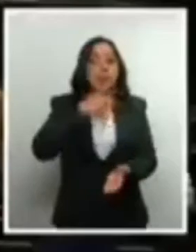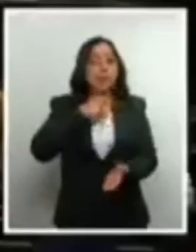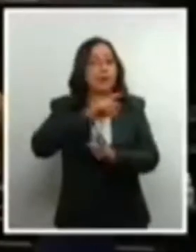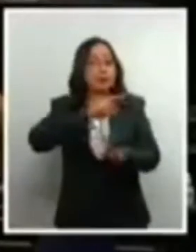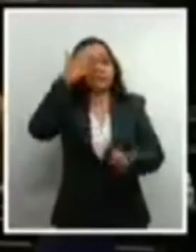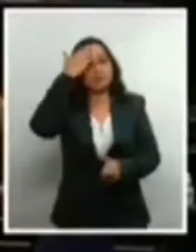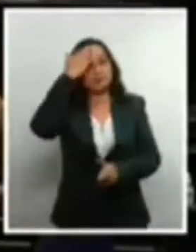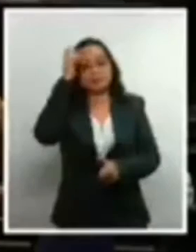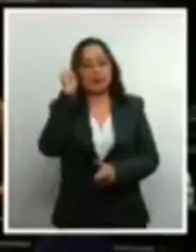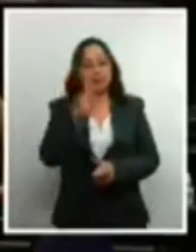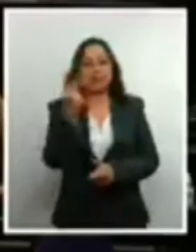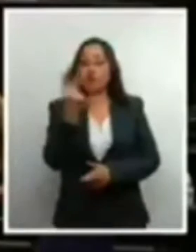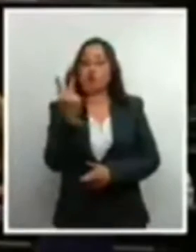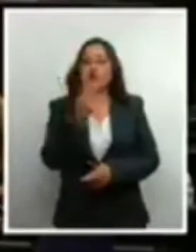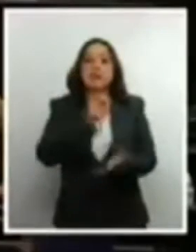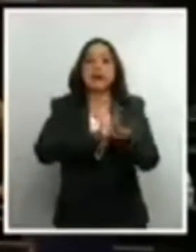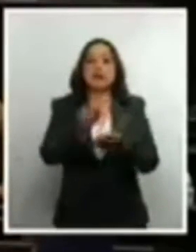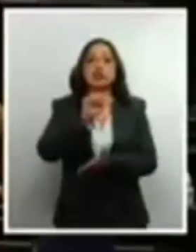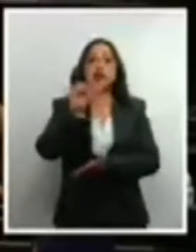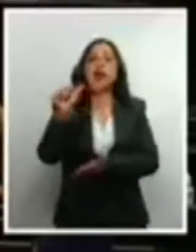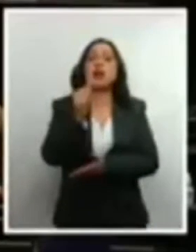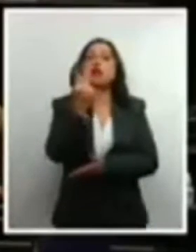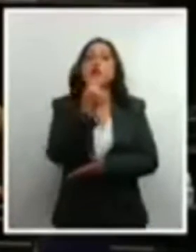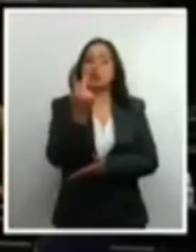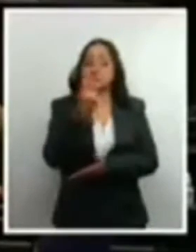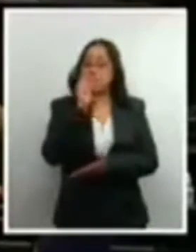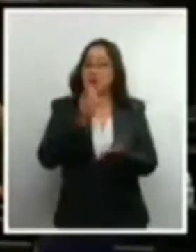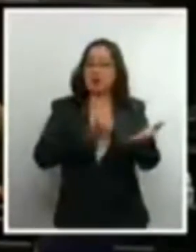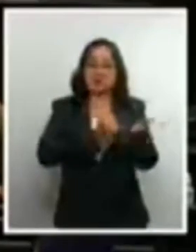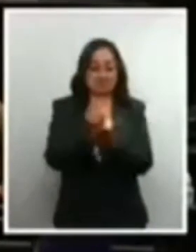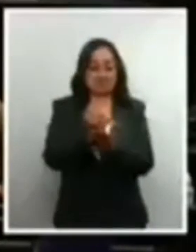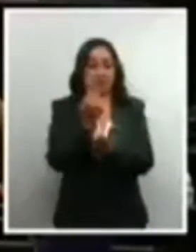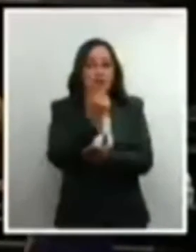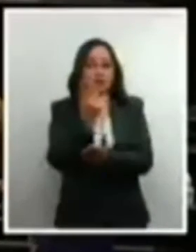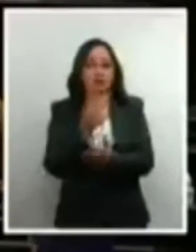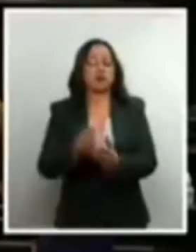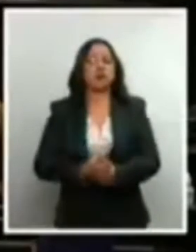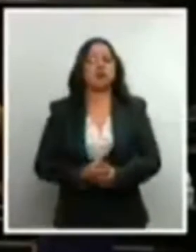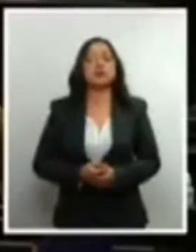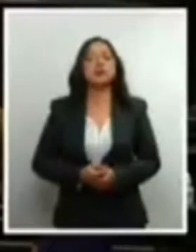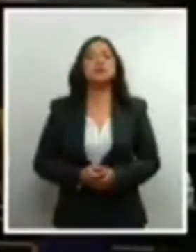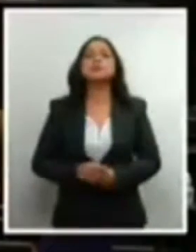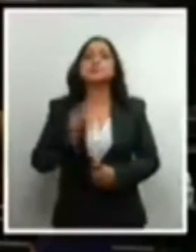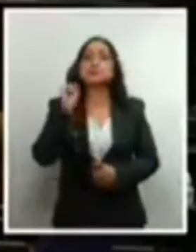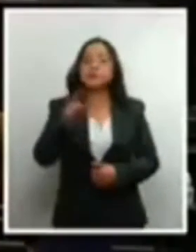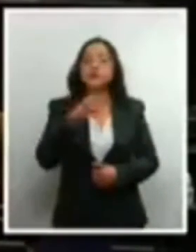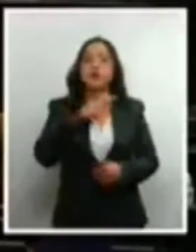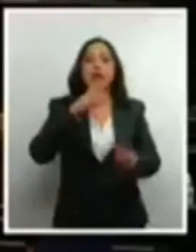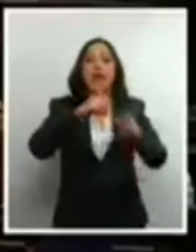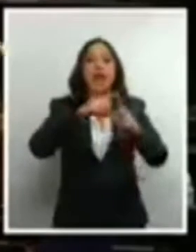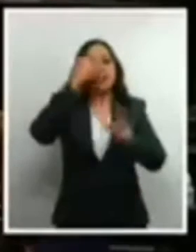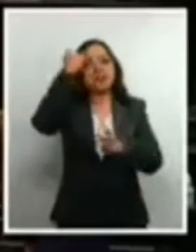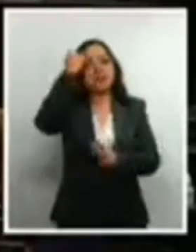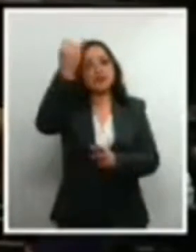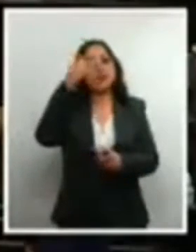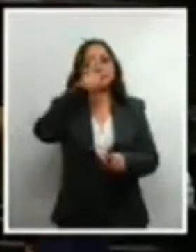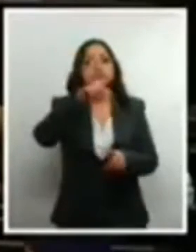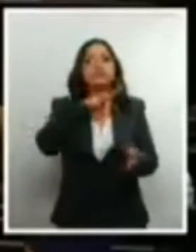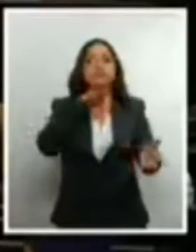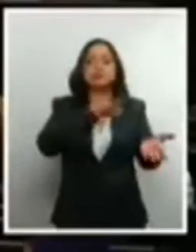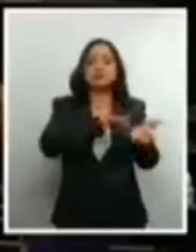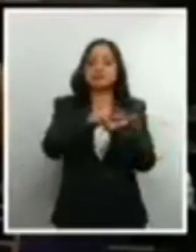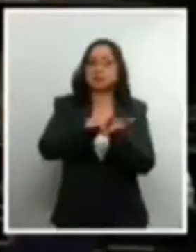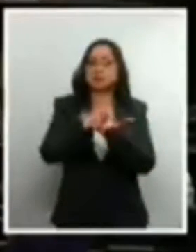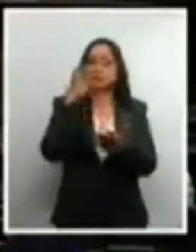reconocieron ambos derechos en la misma resolución. Además, las premisas en las que se apoyó la